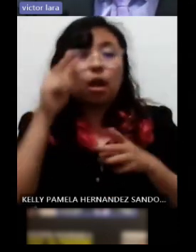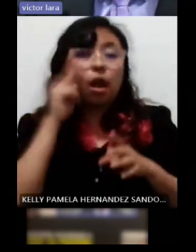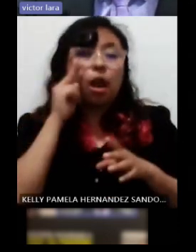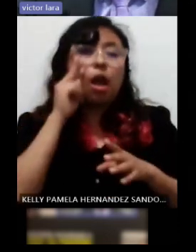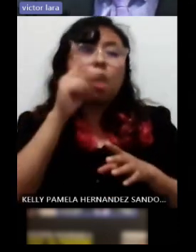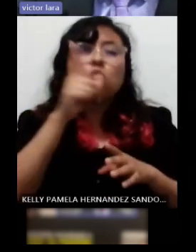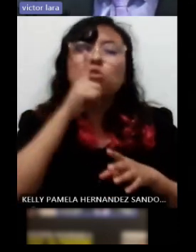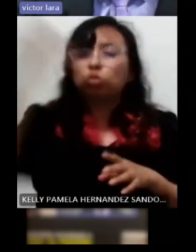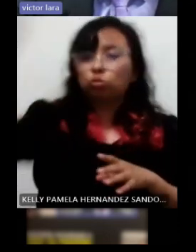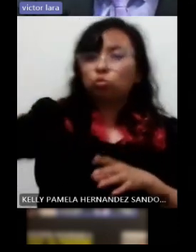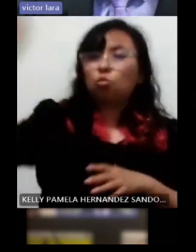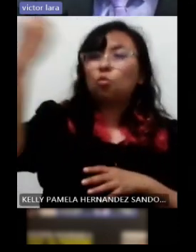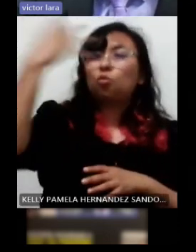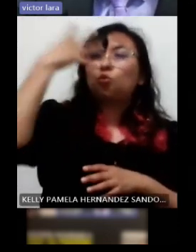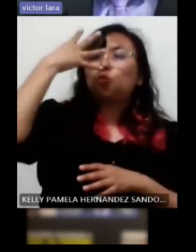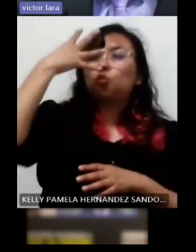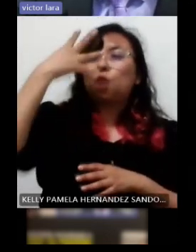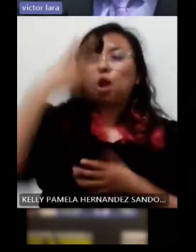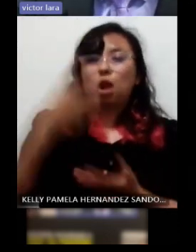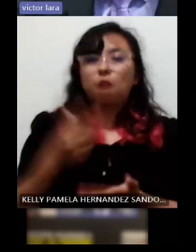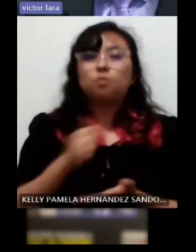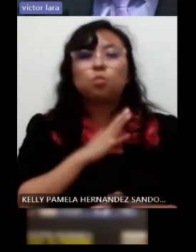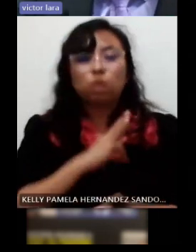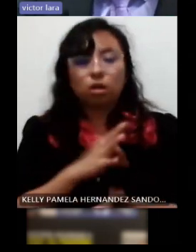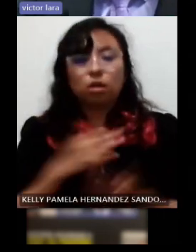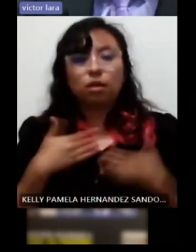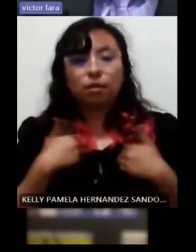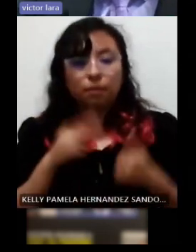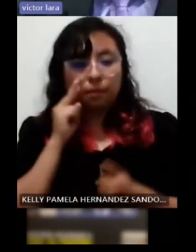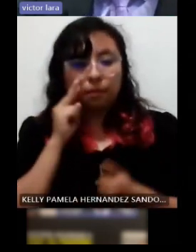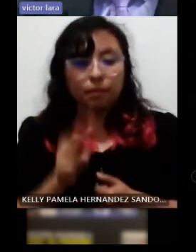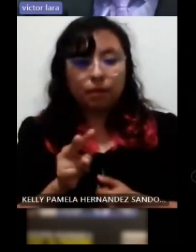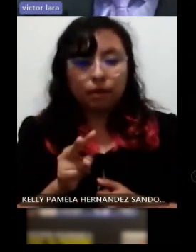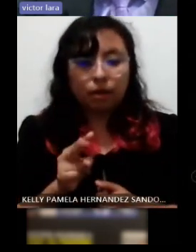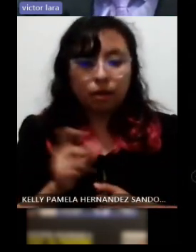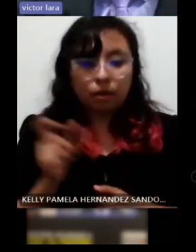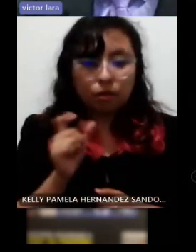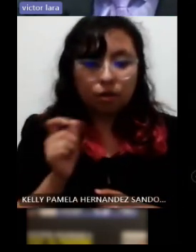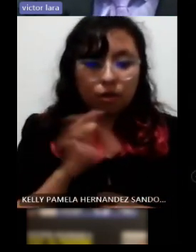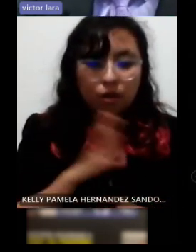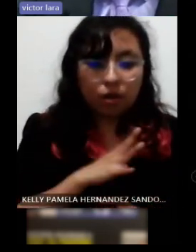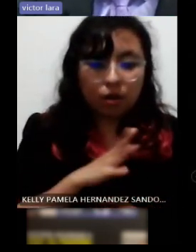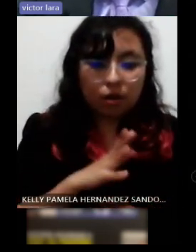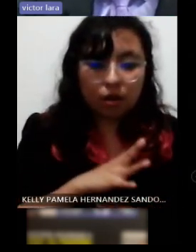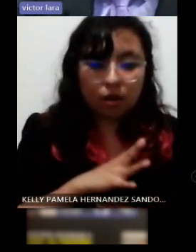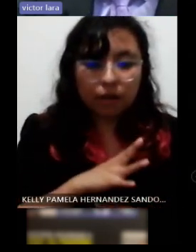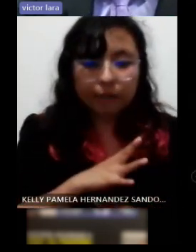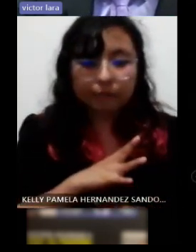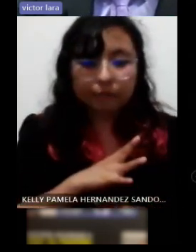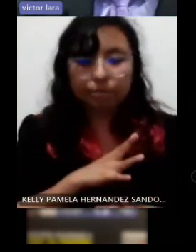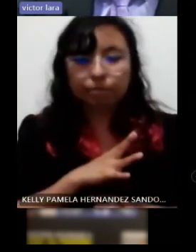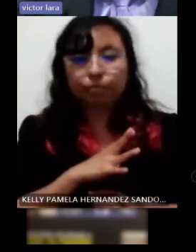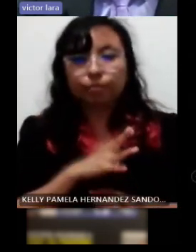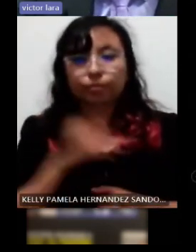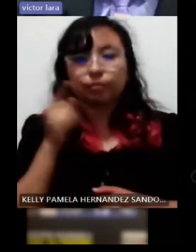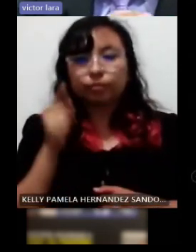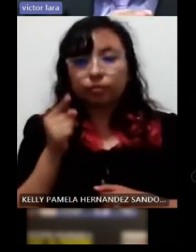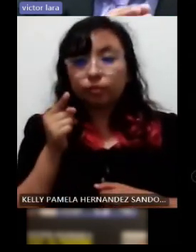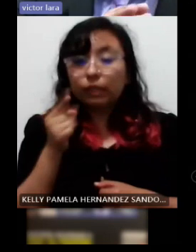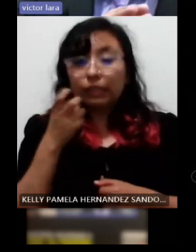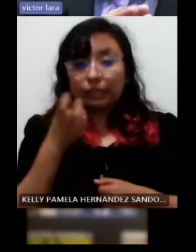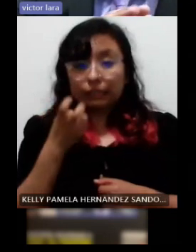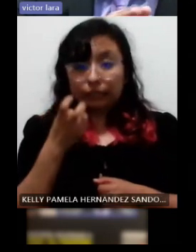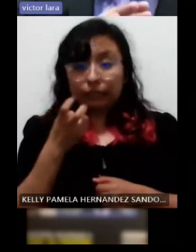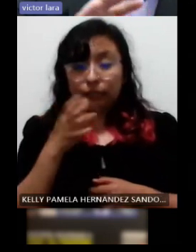a este pequeñito cuando hay diagnósticos severos desde edades tempranas pensamos que es importante